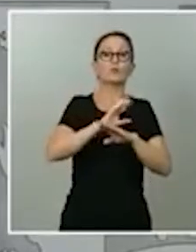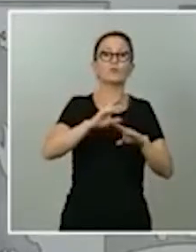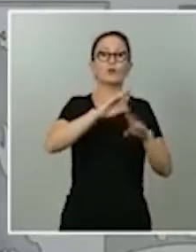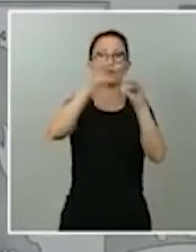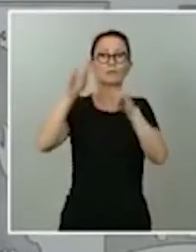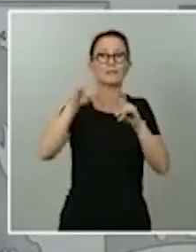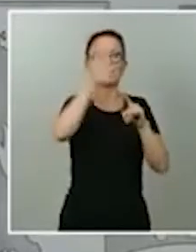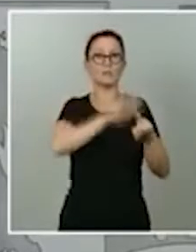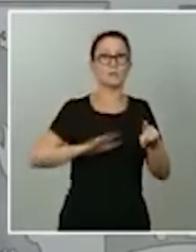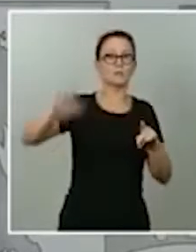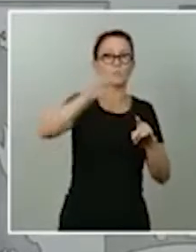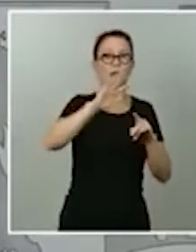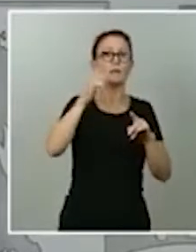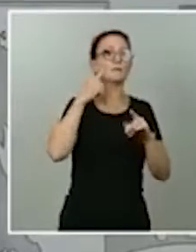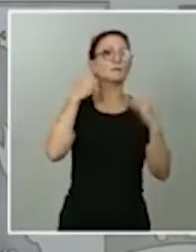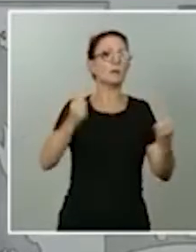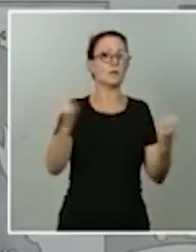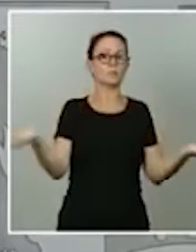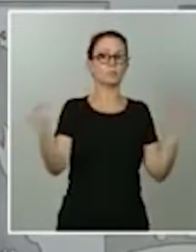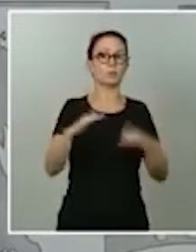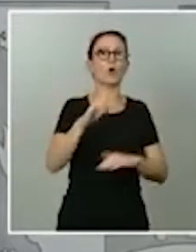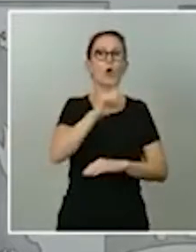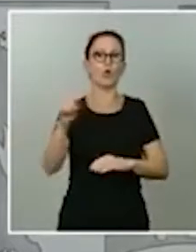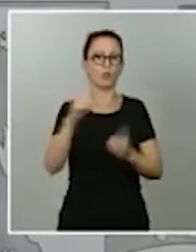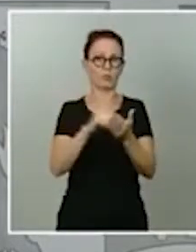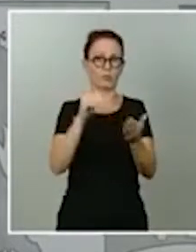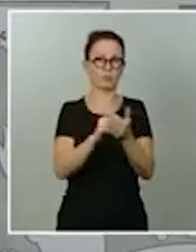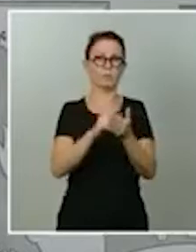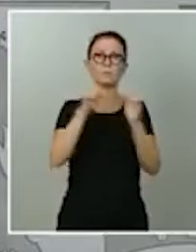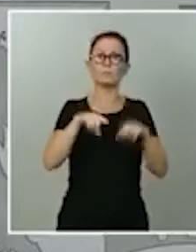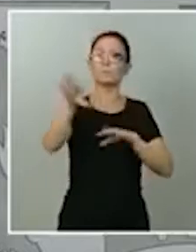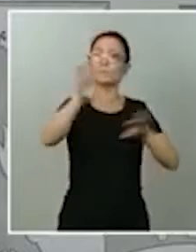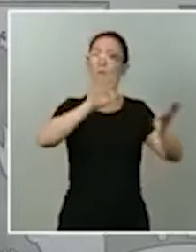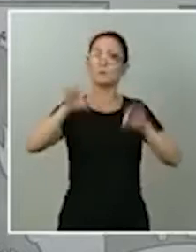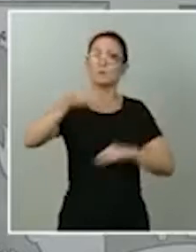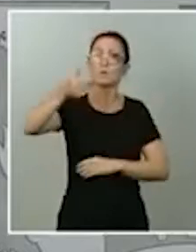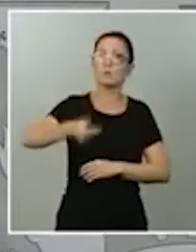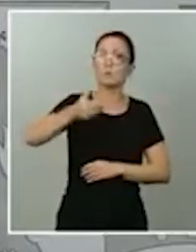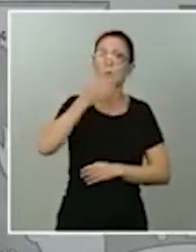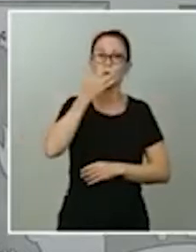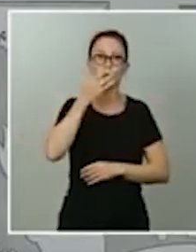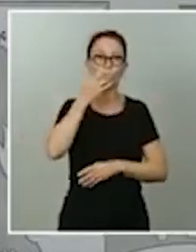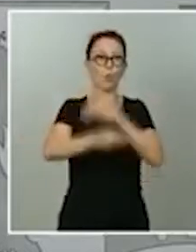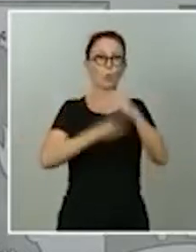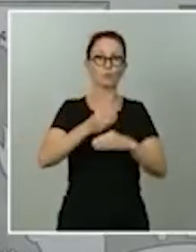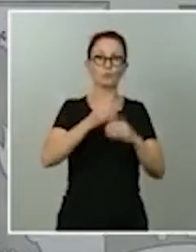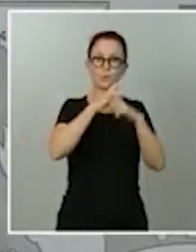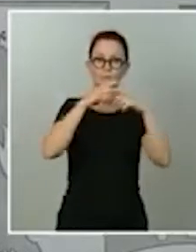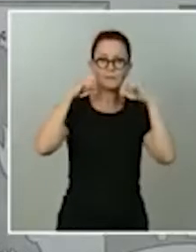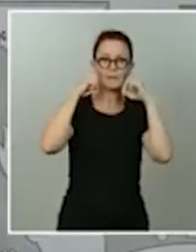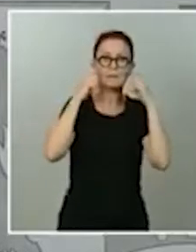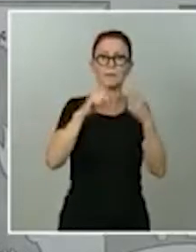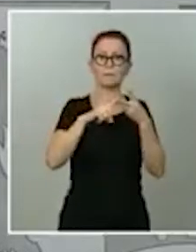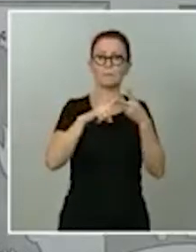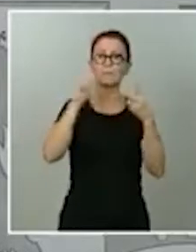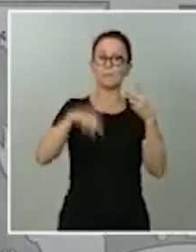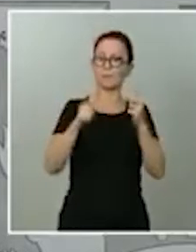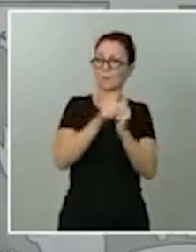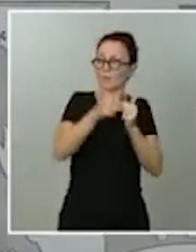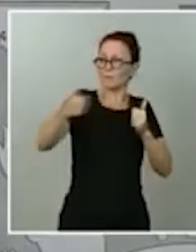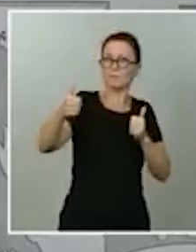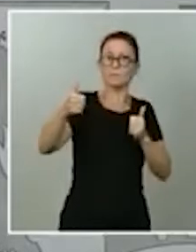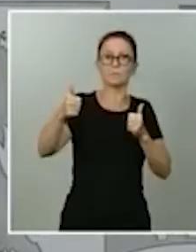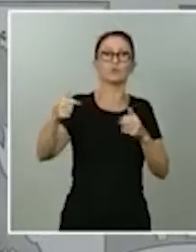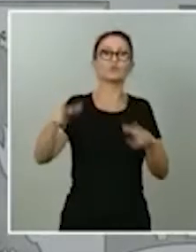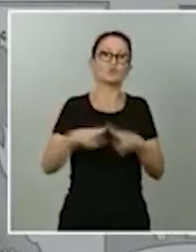Y ha habido decisiones importantes que se han tomado. Se han tomado decisiones en cuanto al uso de la mascarilla, en cuanto al distanciamiento social, en cuanto